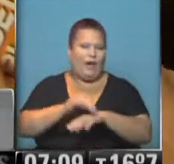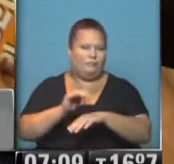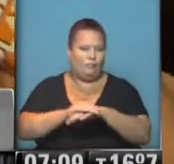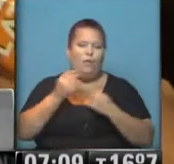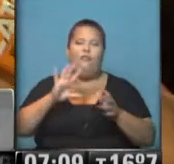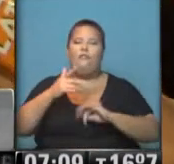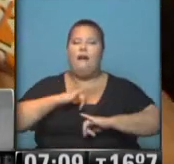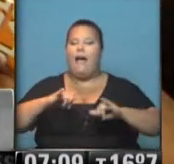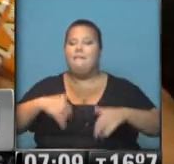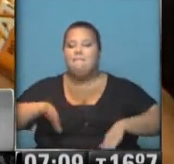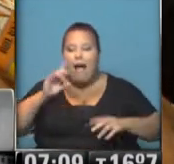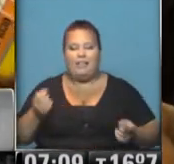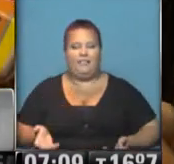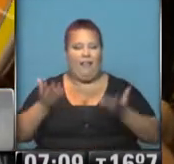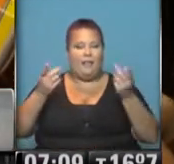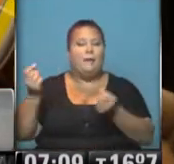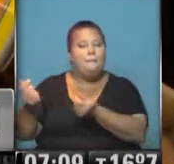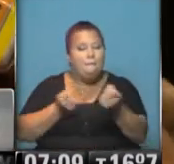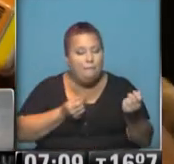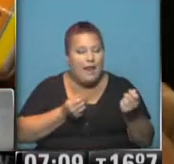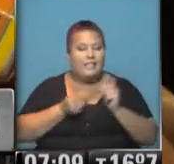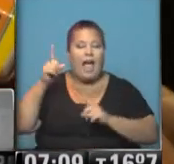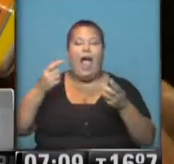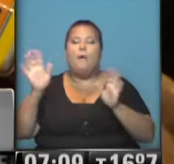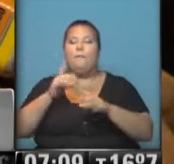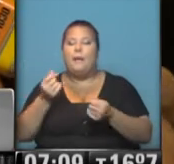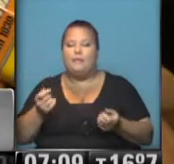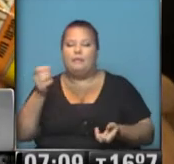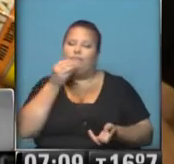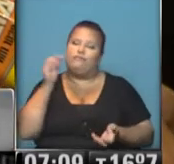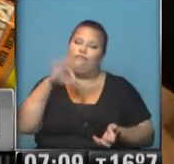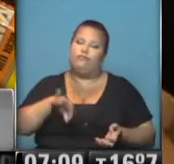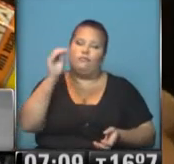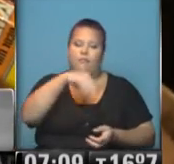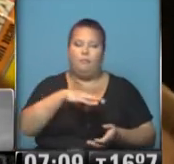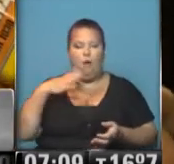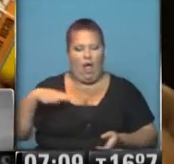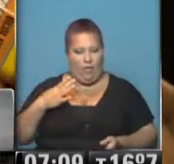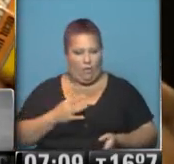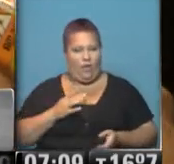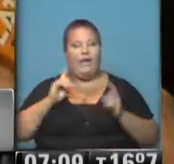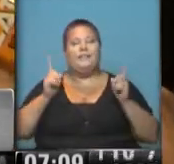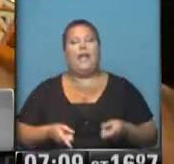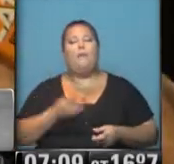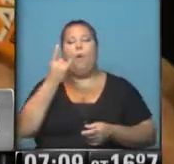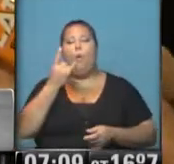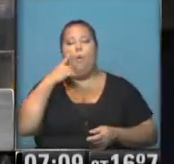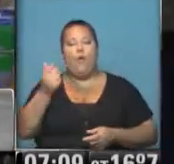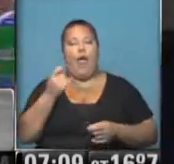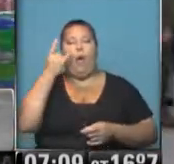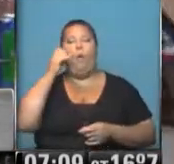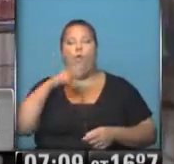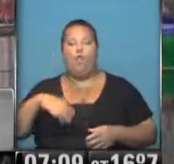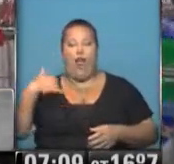fomentar que haya más inflación y que los precios, los que forman precios, remarquen por las dudas. También hubo expresiones desde la Unión Industrial Argentina. Su